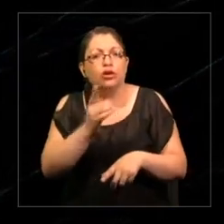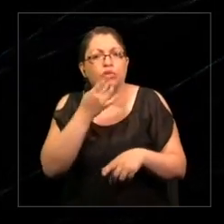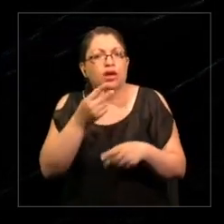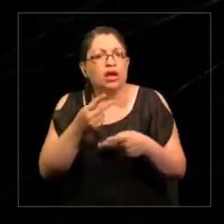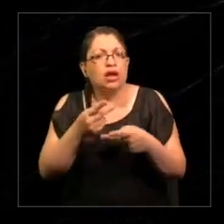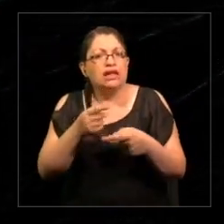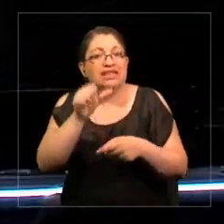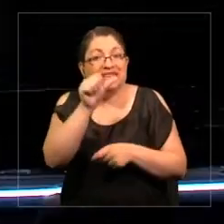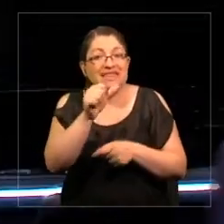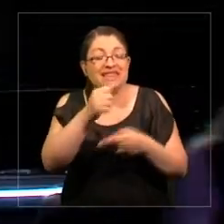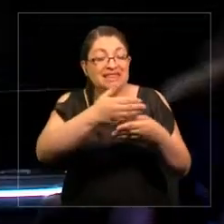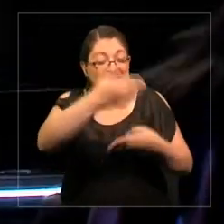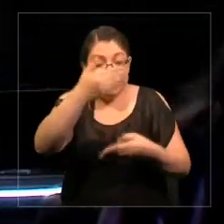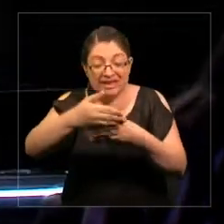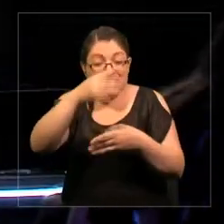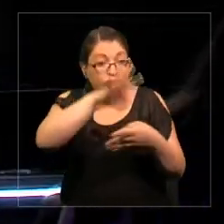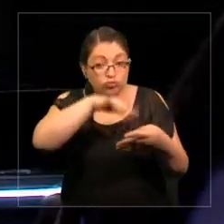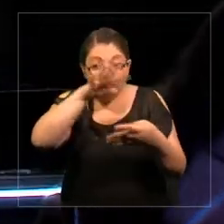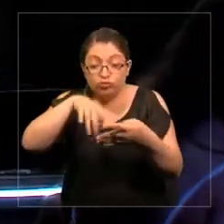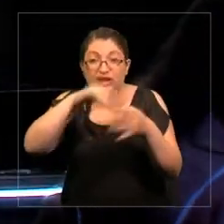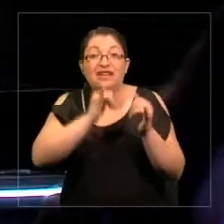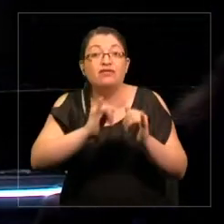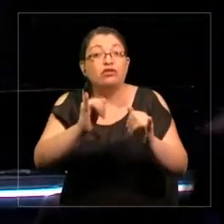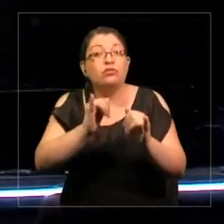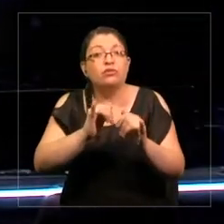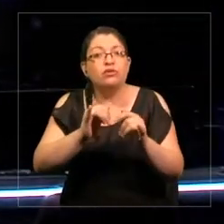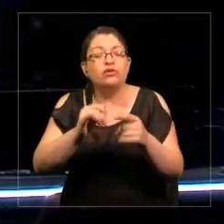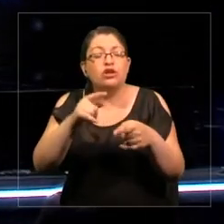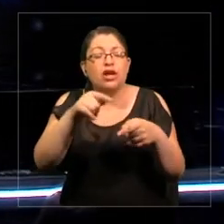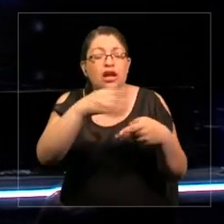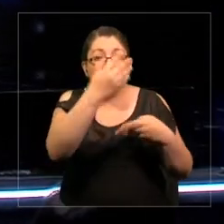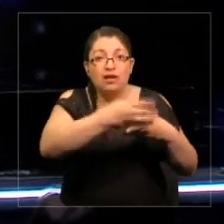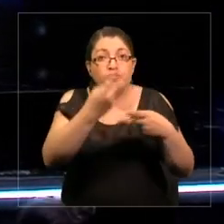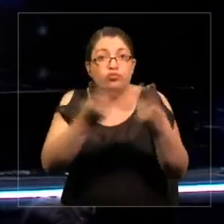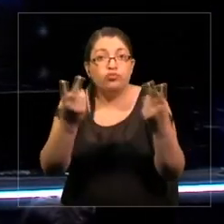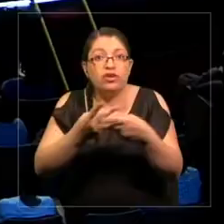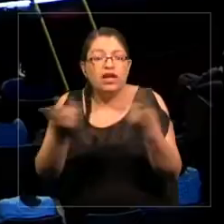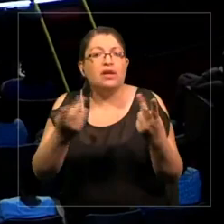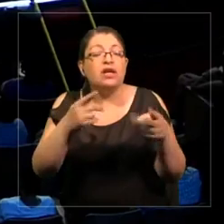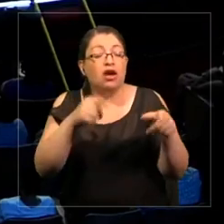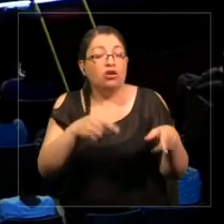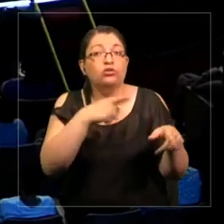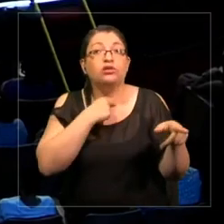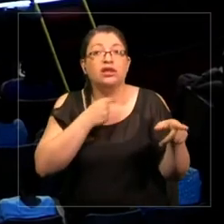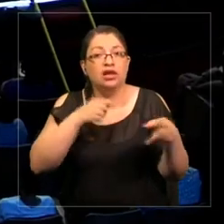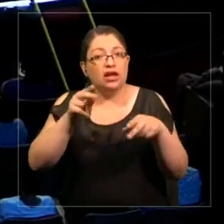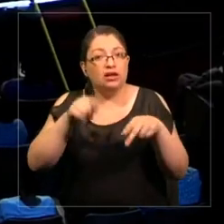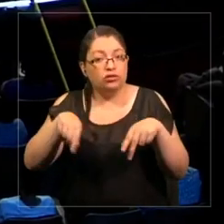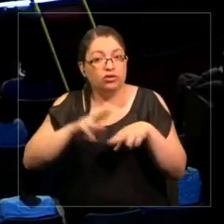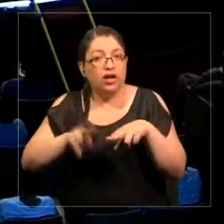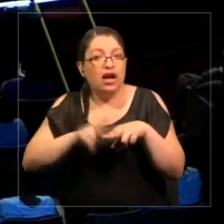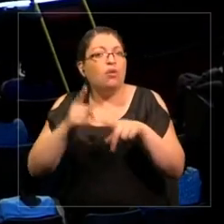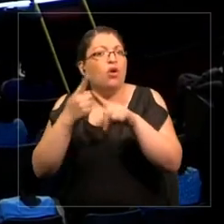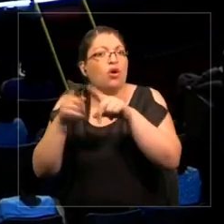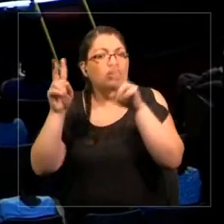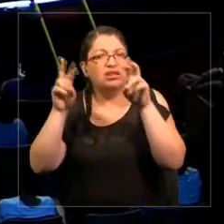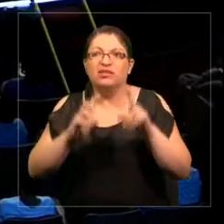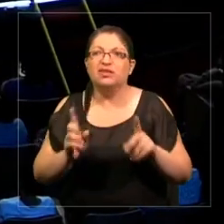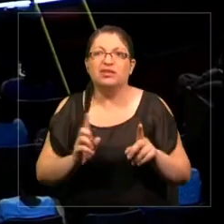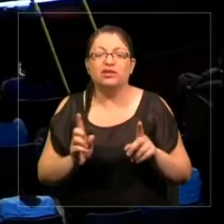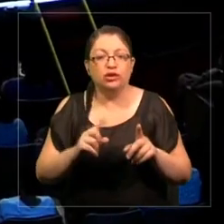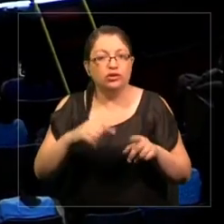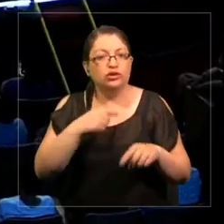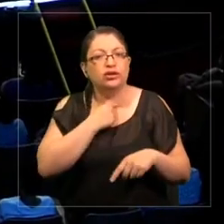seis papers actualizados en tu revista, y ahora, ¿quieres que nosotros hagamos otra cosa? Solo